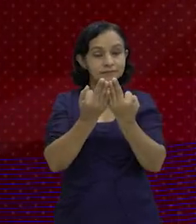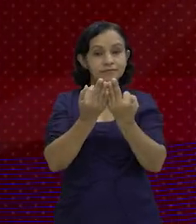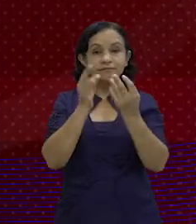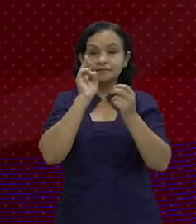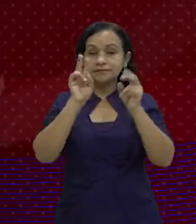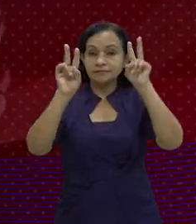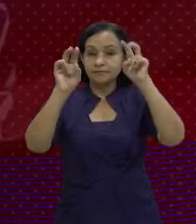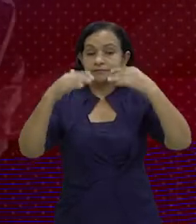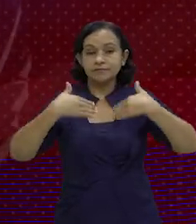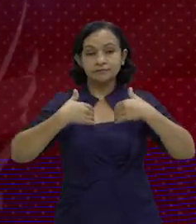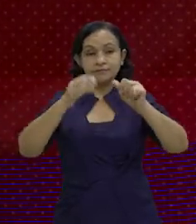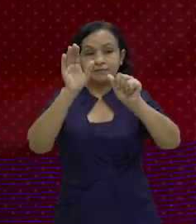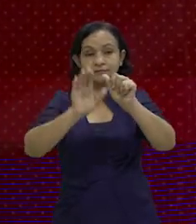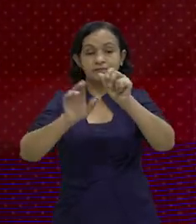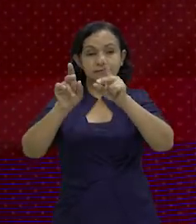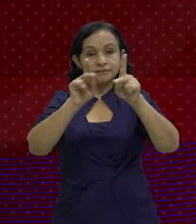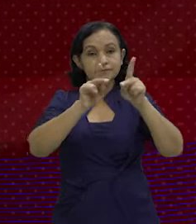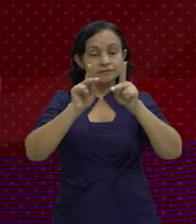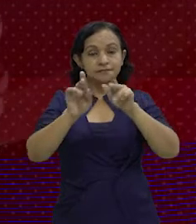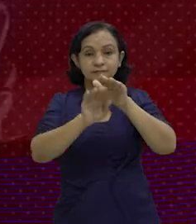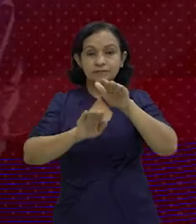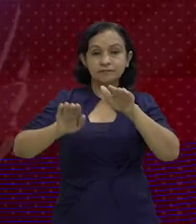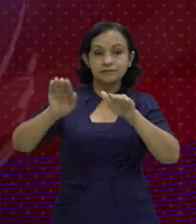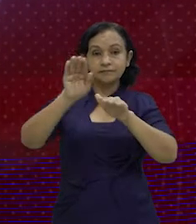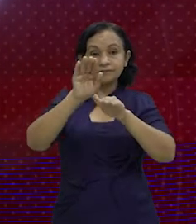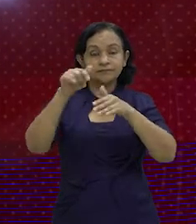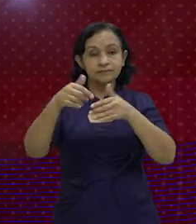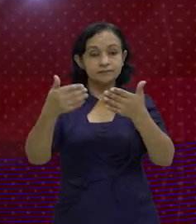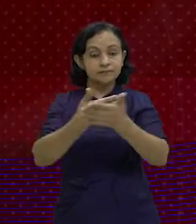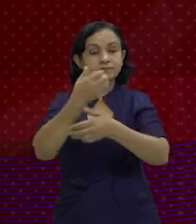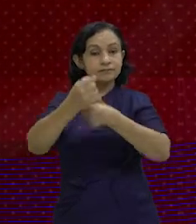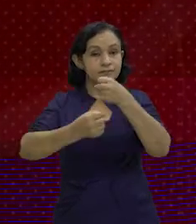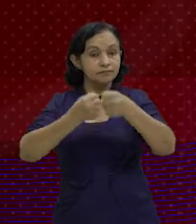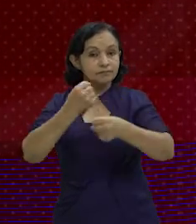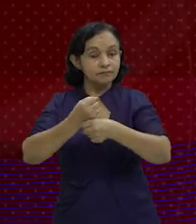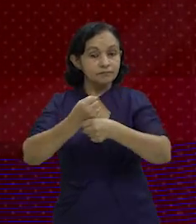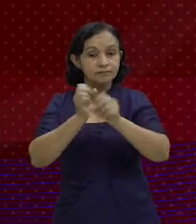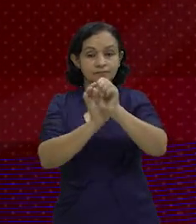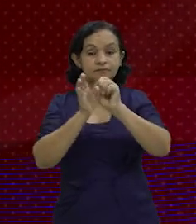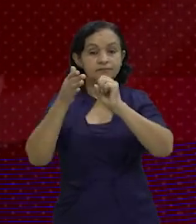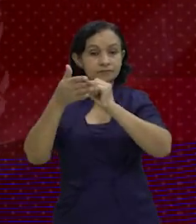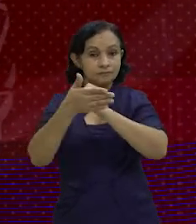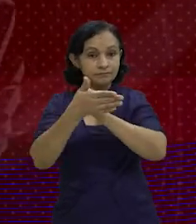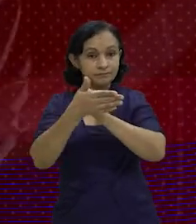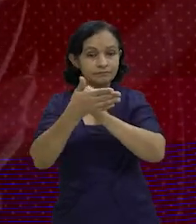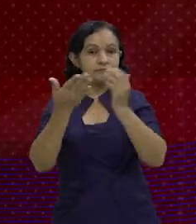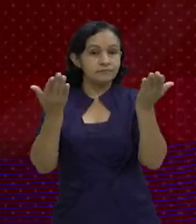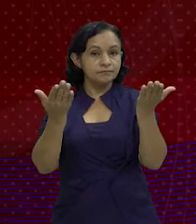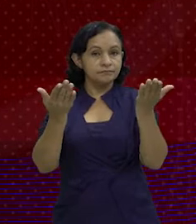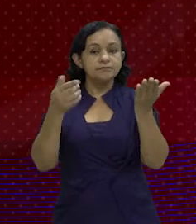ver con un tema de la salud de cada una de las personas, más en esta etapa y en estos nuevos tiempos con el COVID-19.